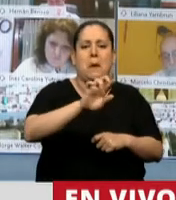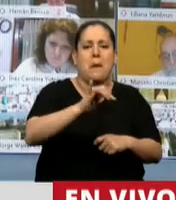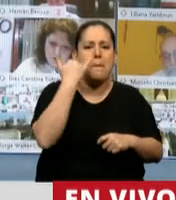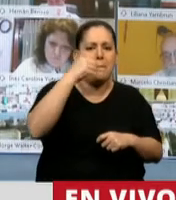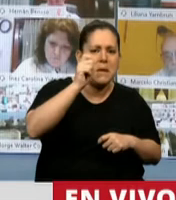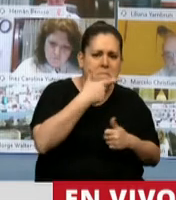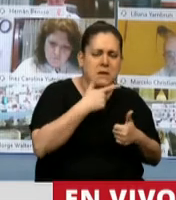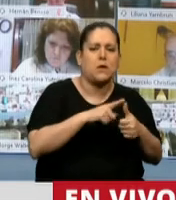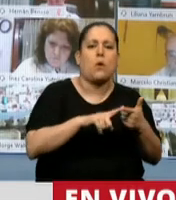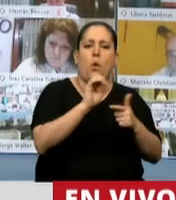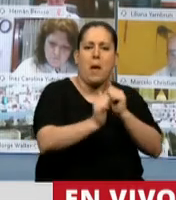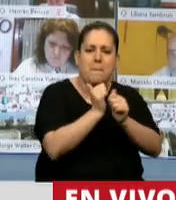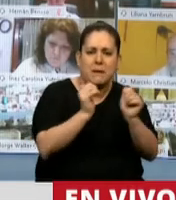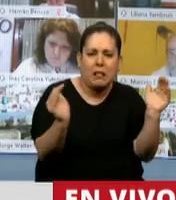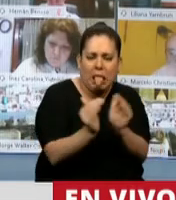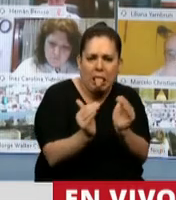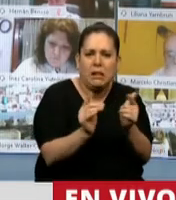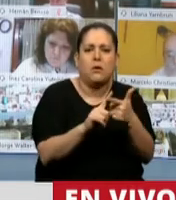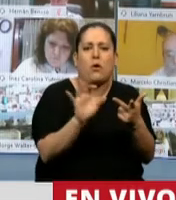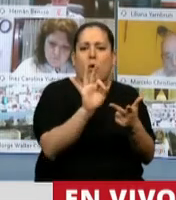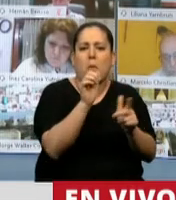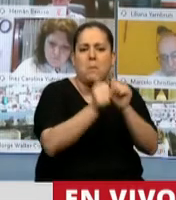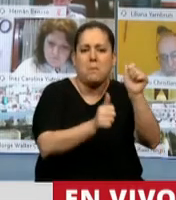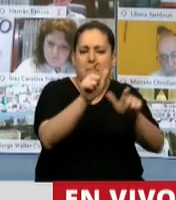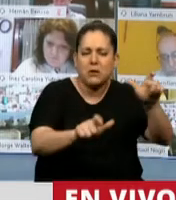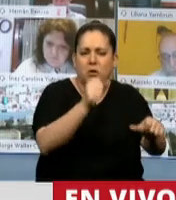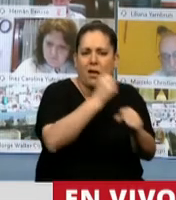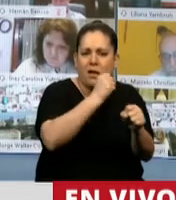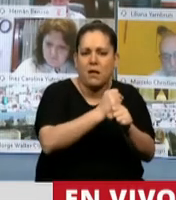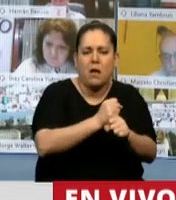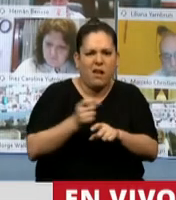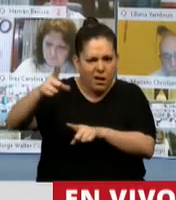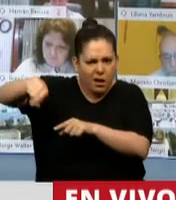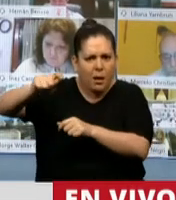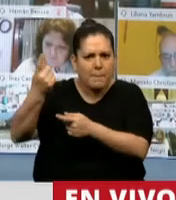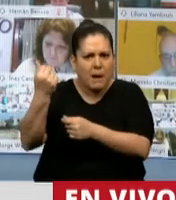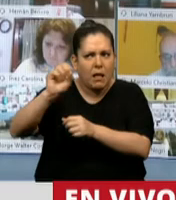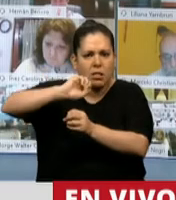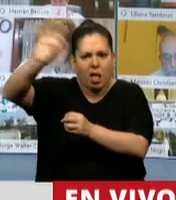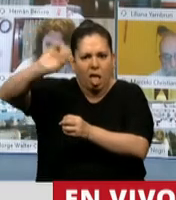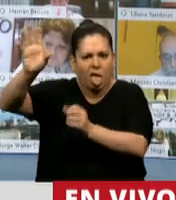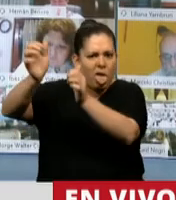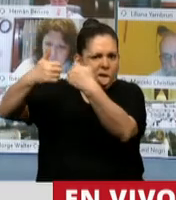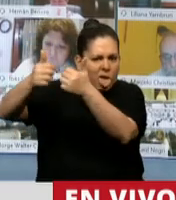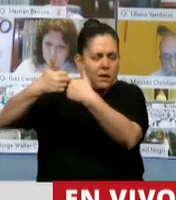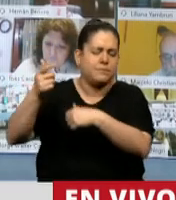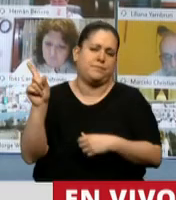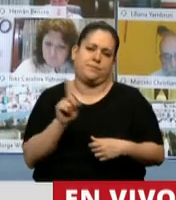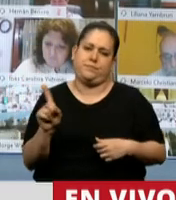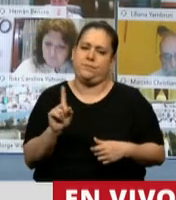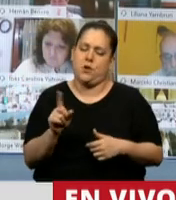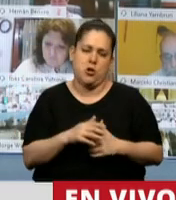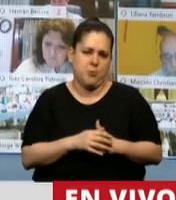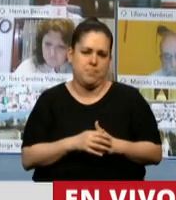al que produce, al que trabaja, no al que especula, no al que fuga, no al que esconde. Por eso,